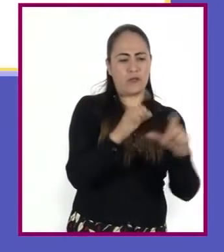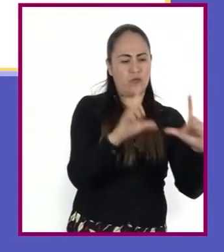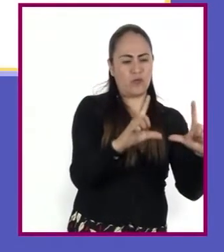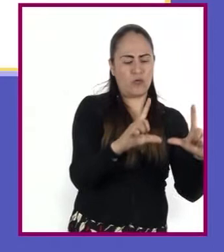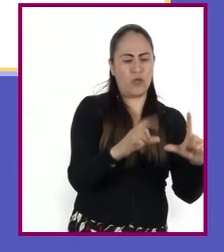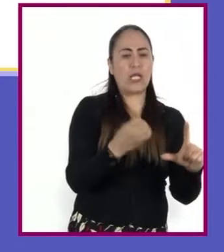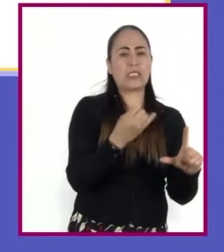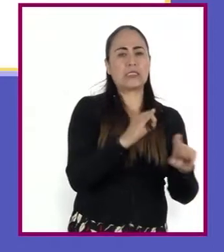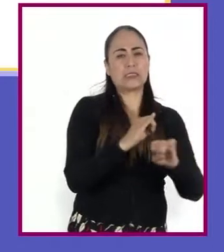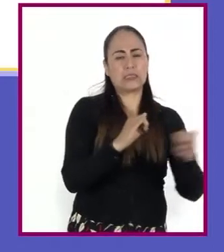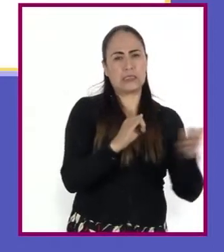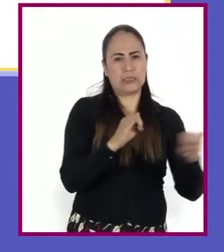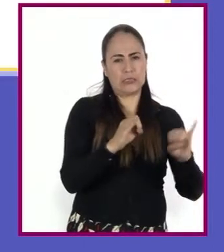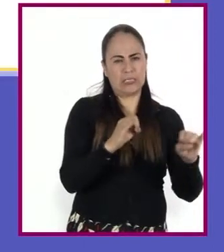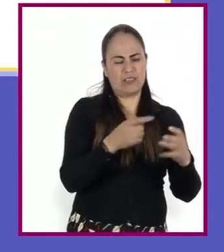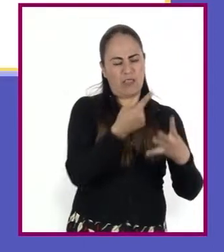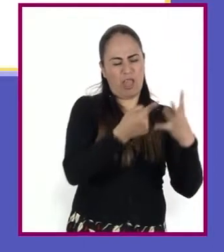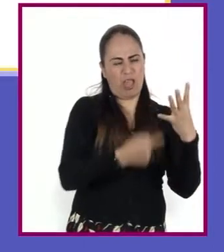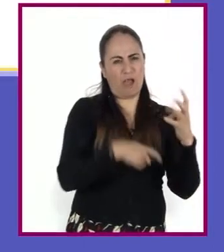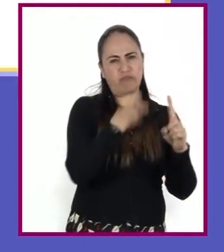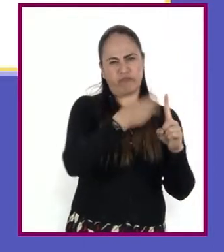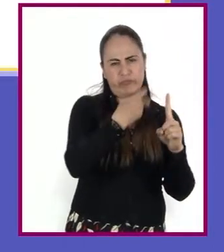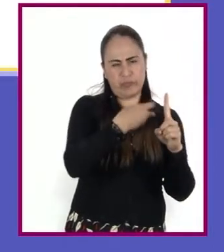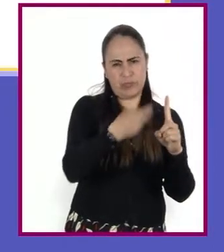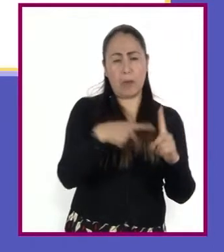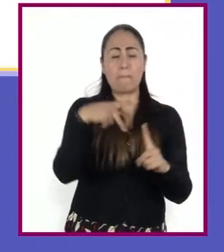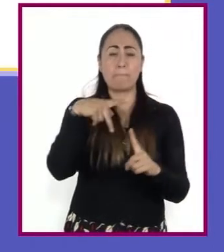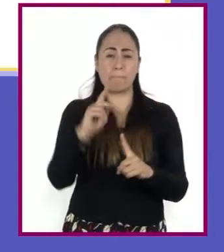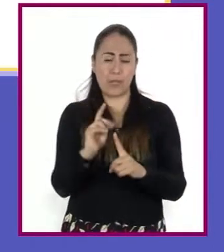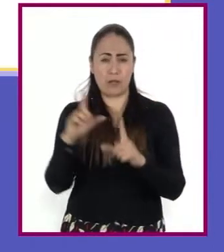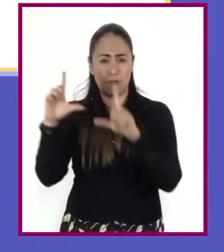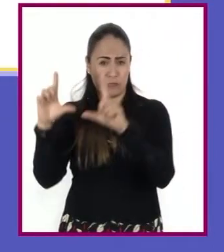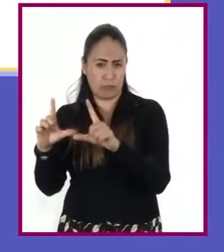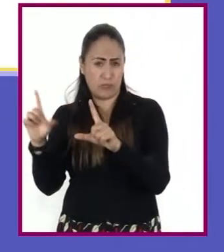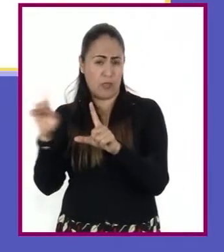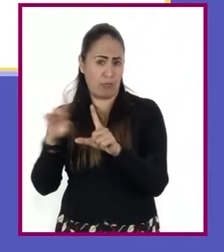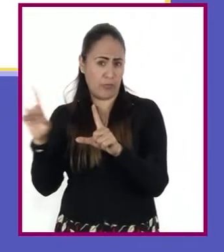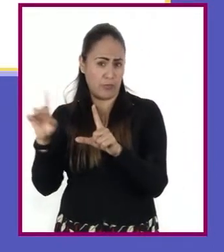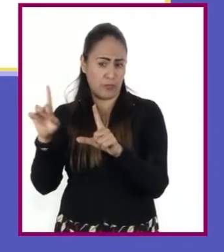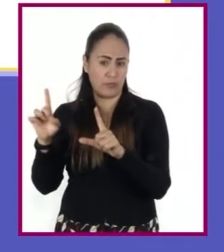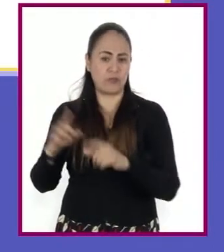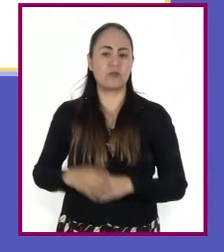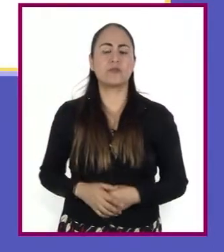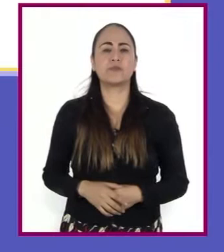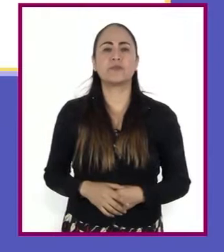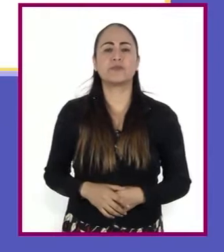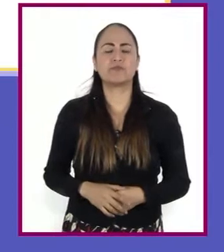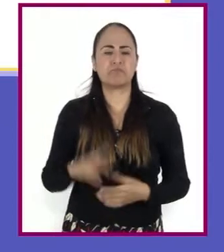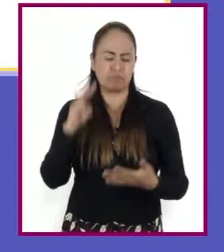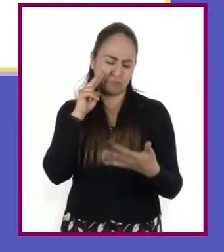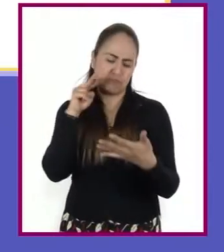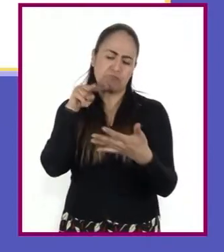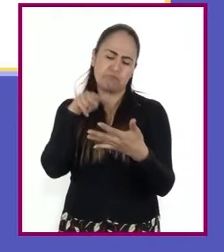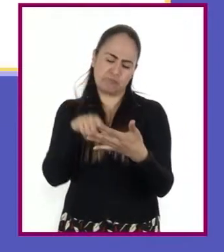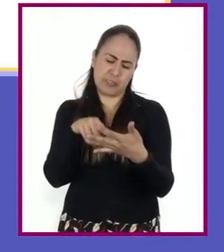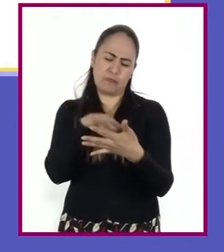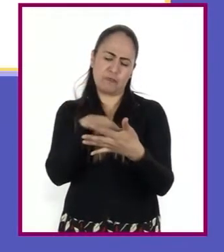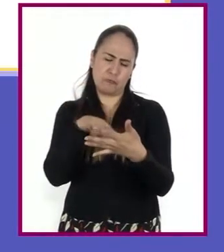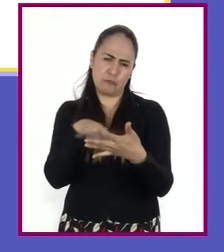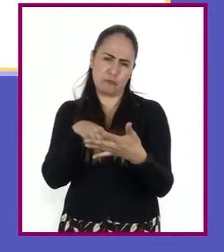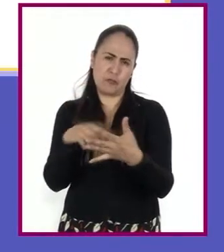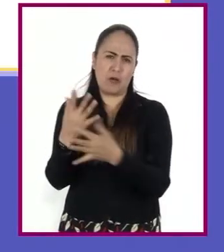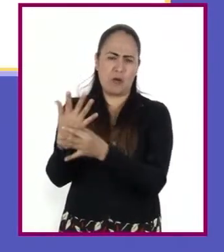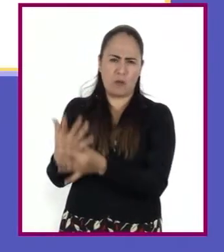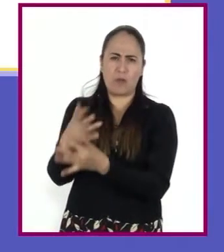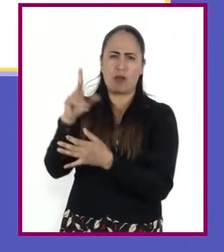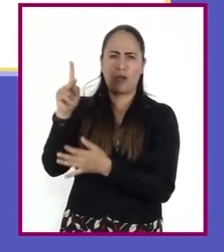el término y se exponen razones. Pero del lado derecho podemos ver en esas líneas los argumentos de